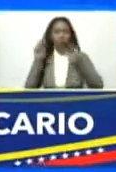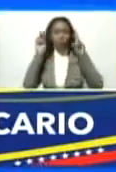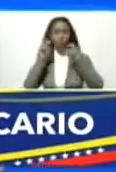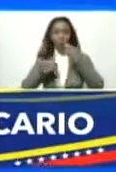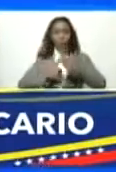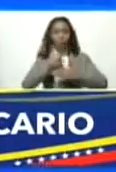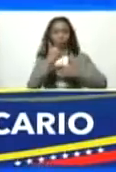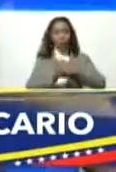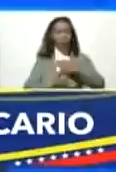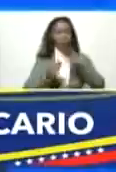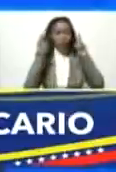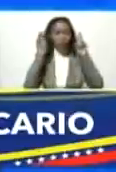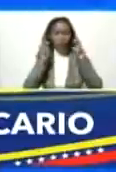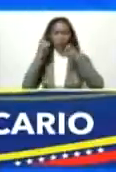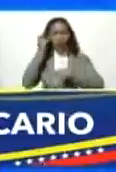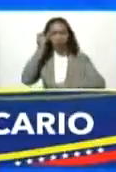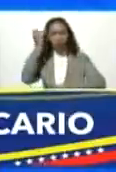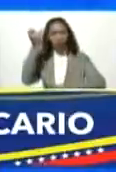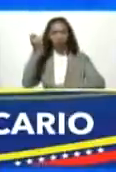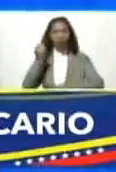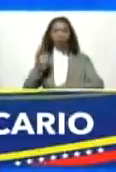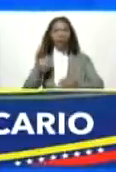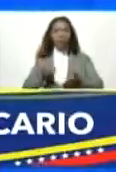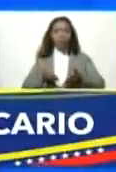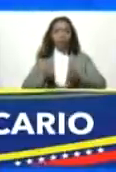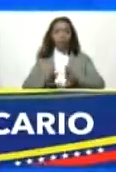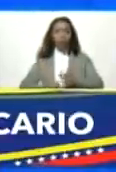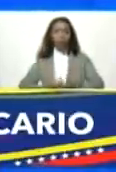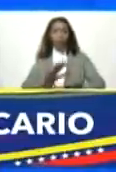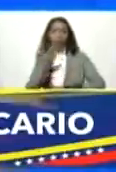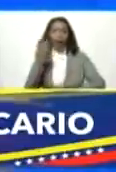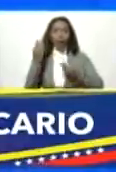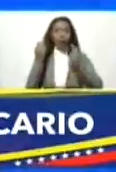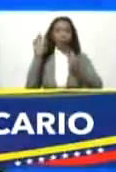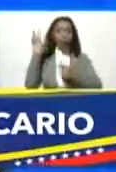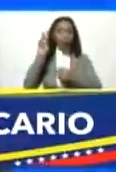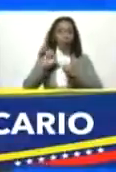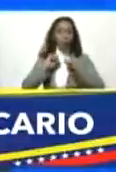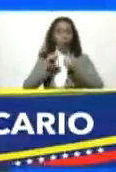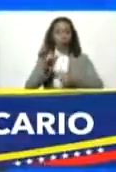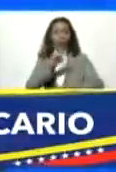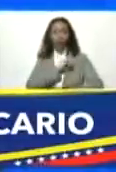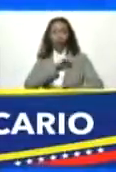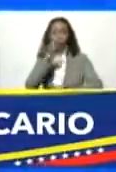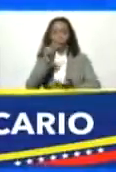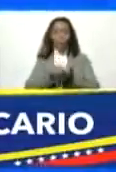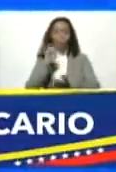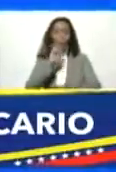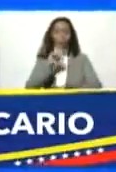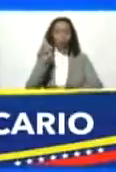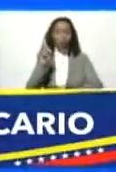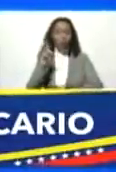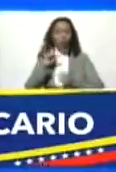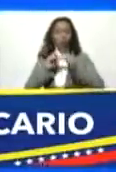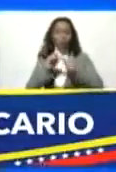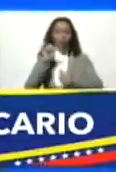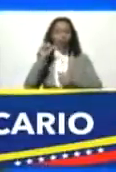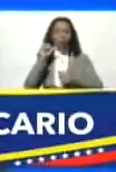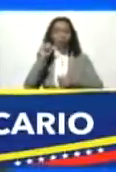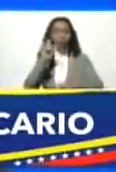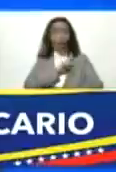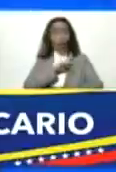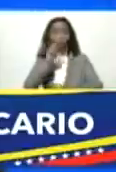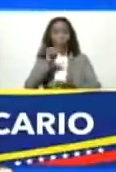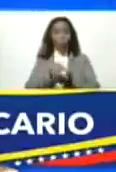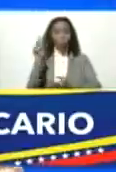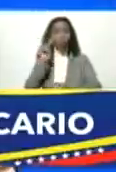proyectos esas nuevas ideas y el renacer económico de Venezuela empezó en enero del 2021 sigue en enero del 2022 y